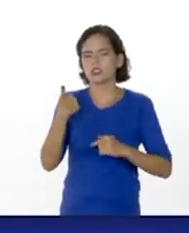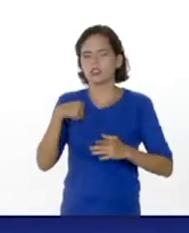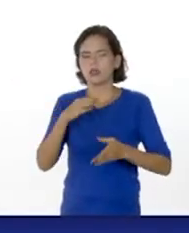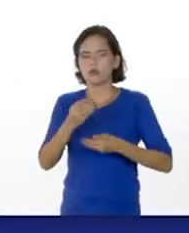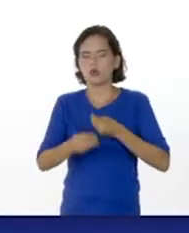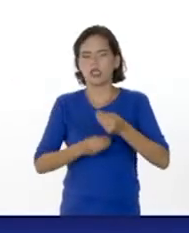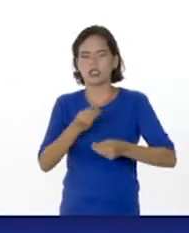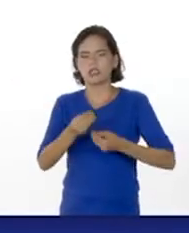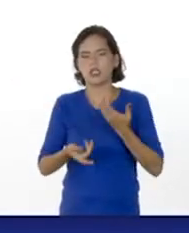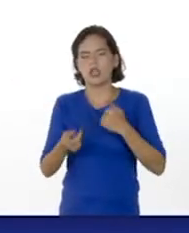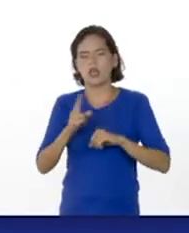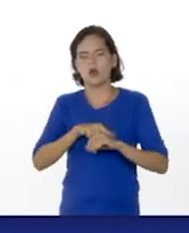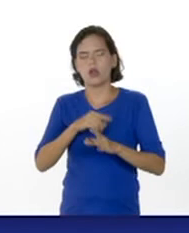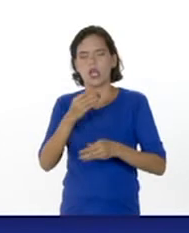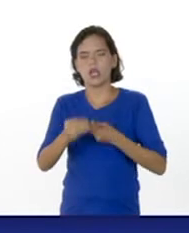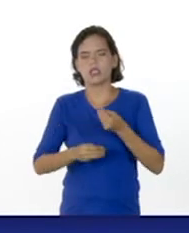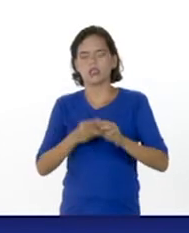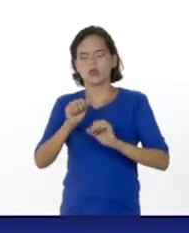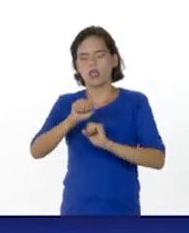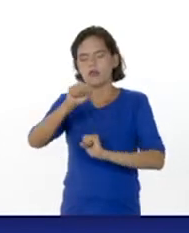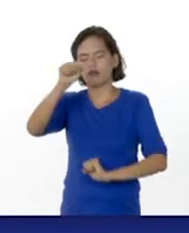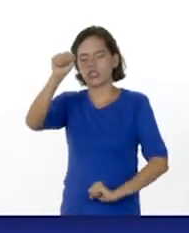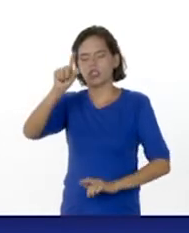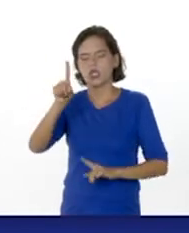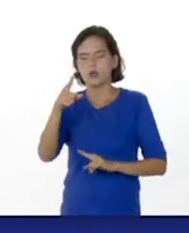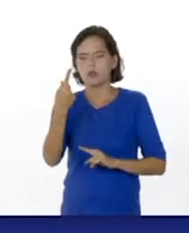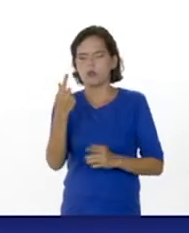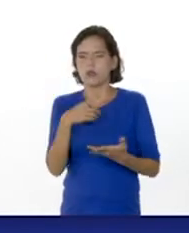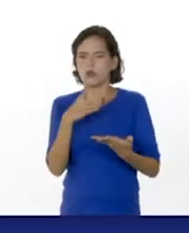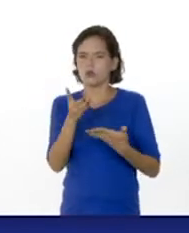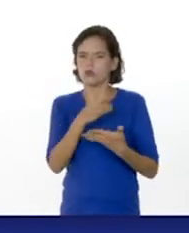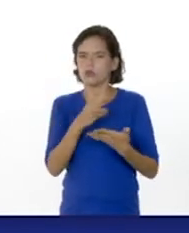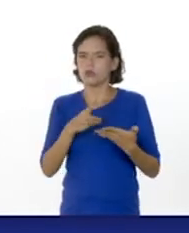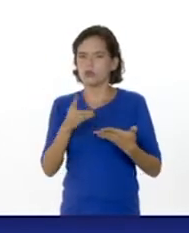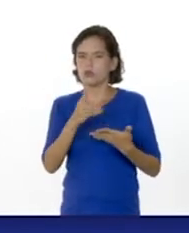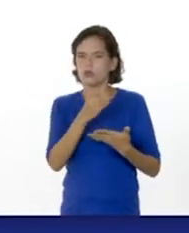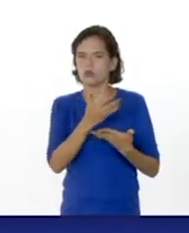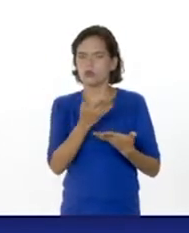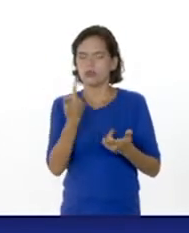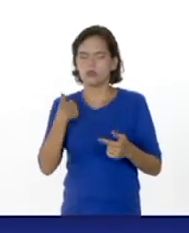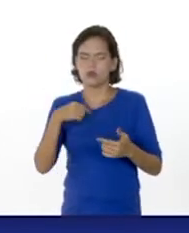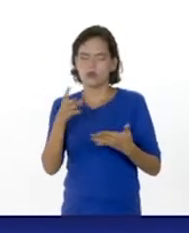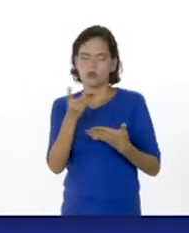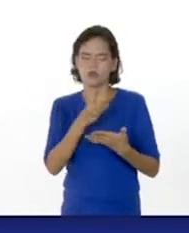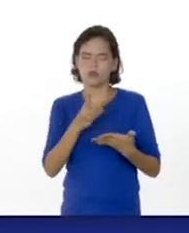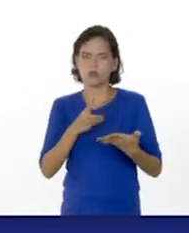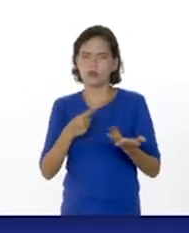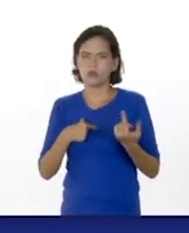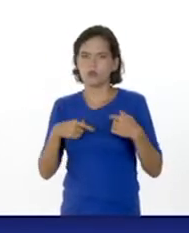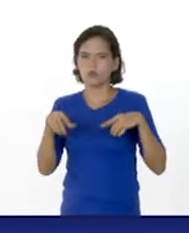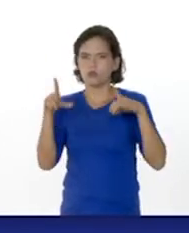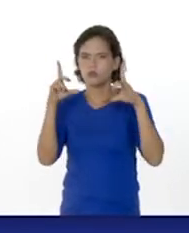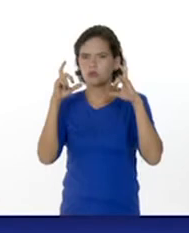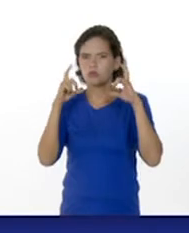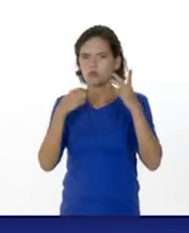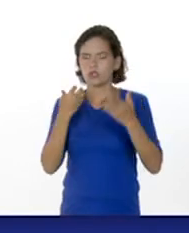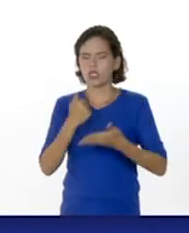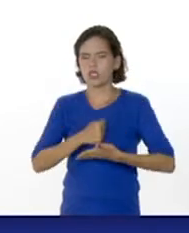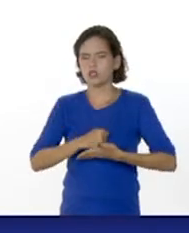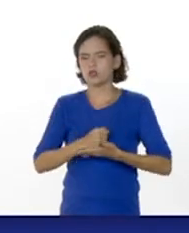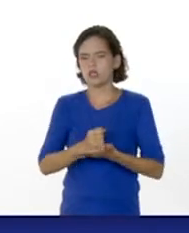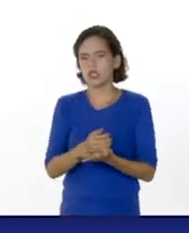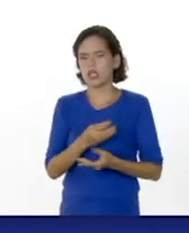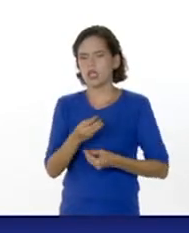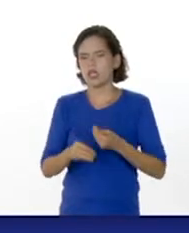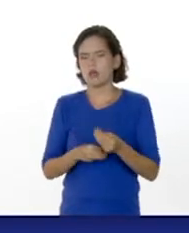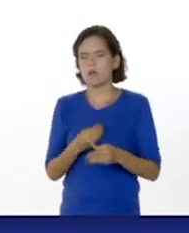de hacer un afiche. Lo primero es la imagen. Se trata de un dibujo o ilustración que ayudará a enfatizar el